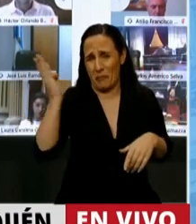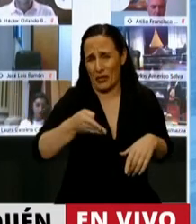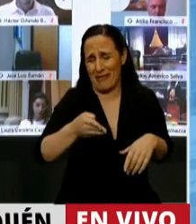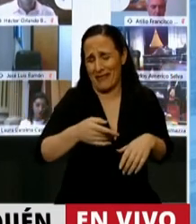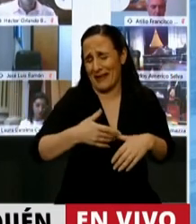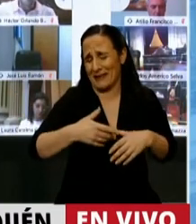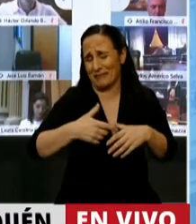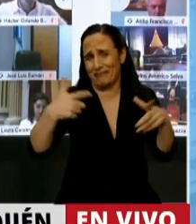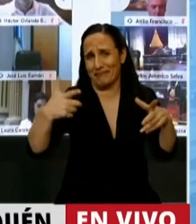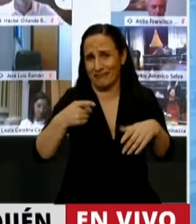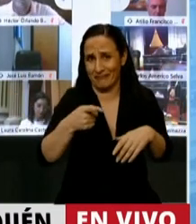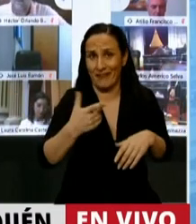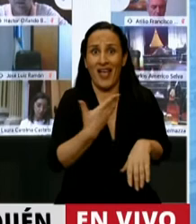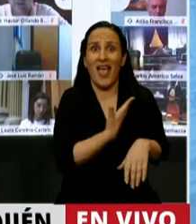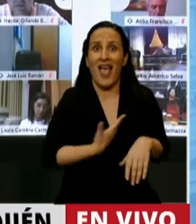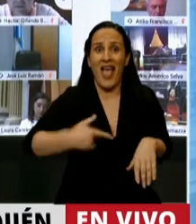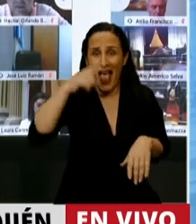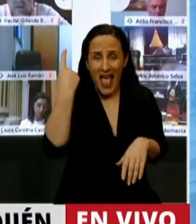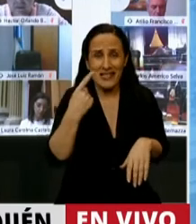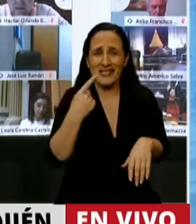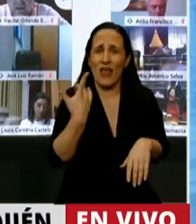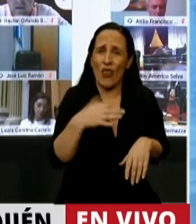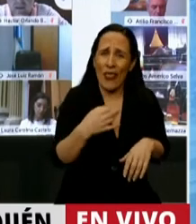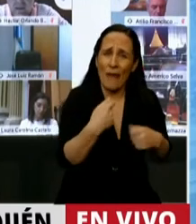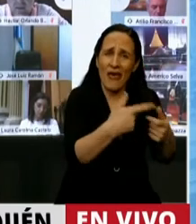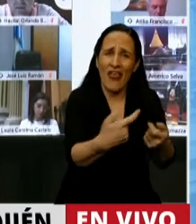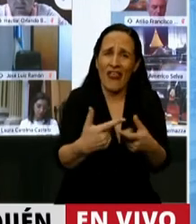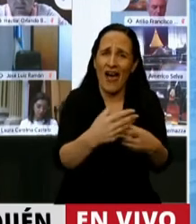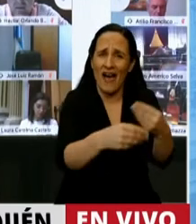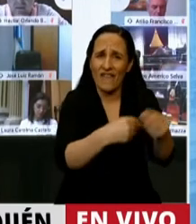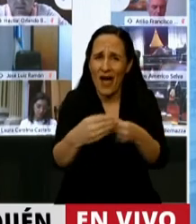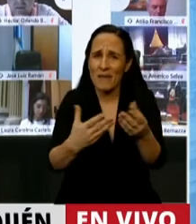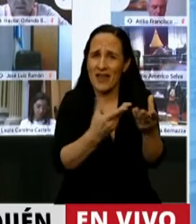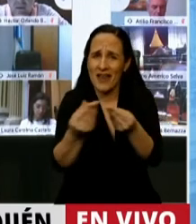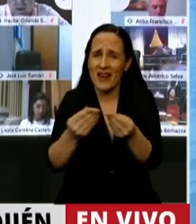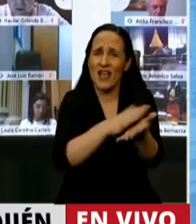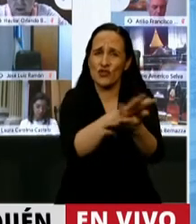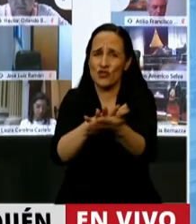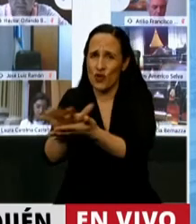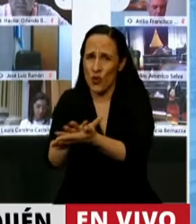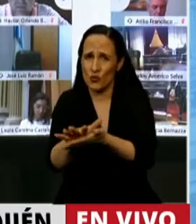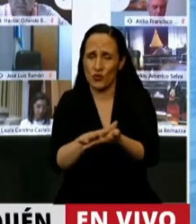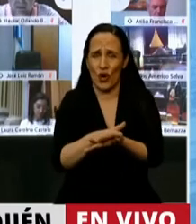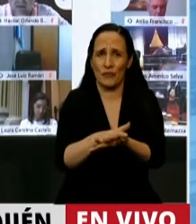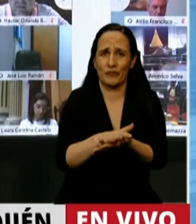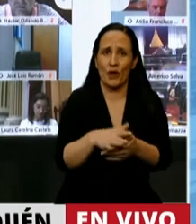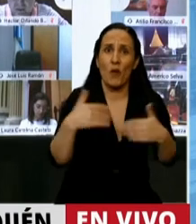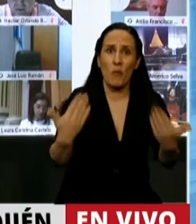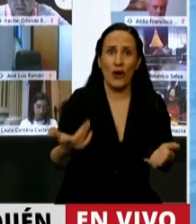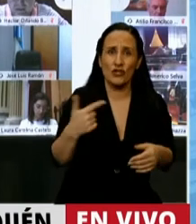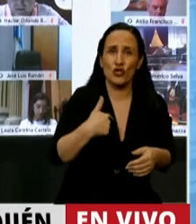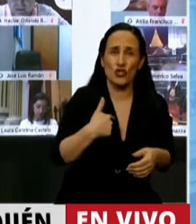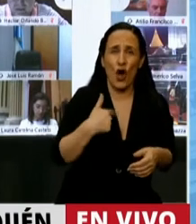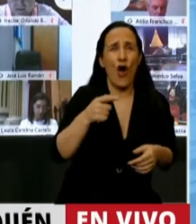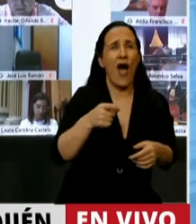tenemos la obligación de llegar a cada familia con soluciones. Por eso, no voy a levantar una sola palabra